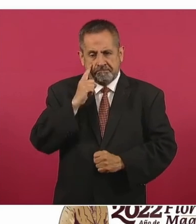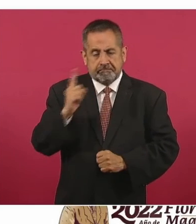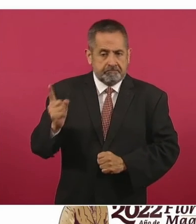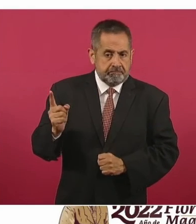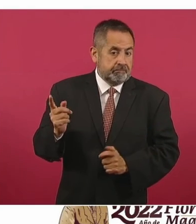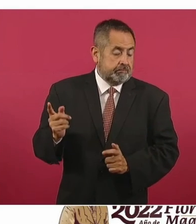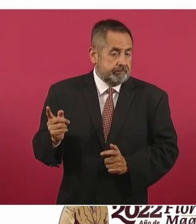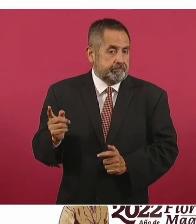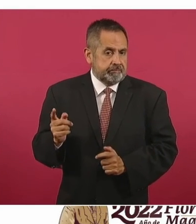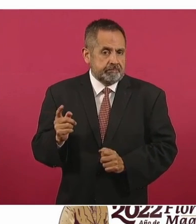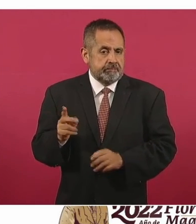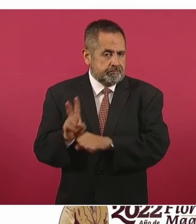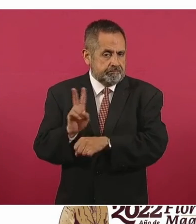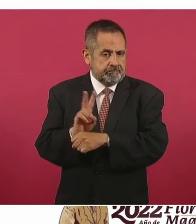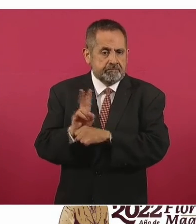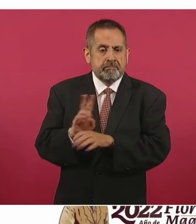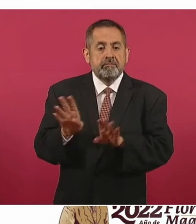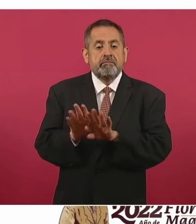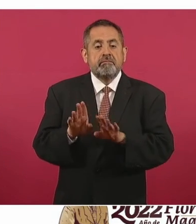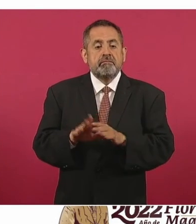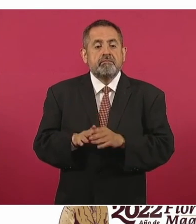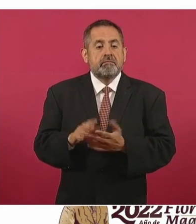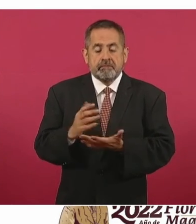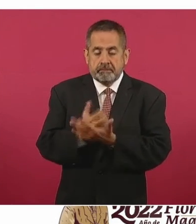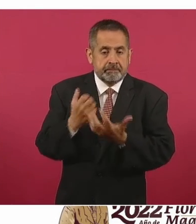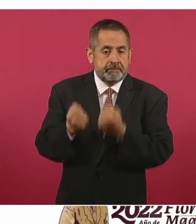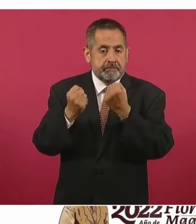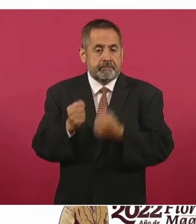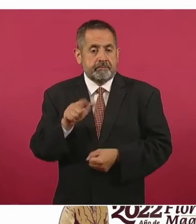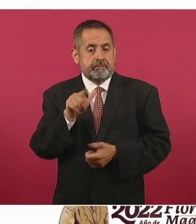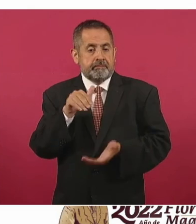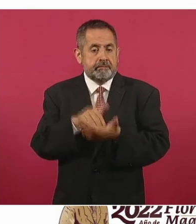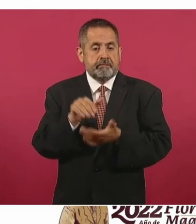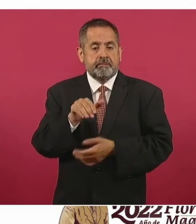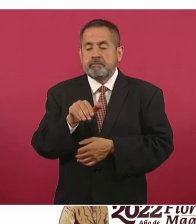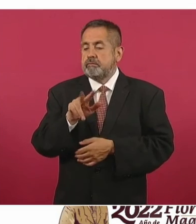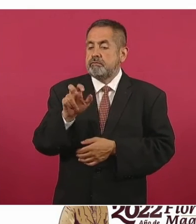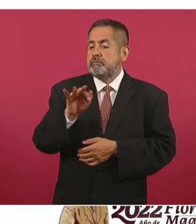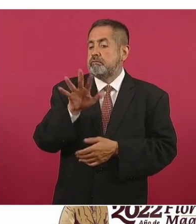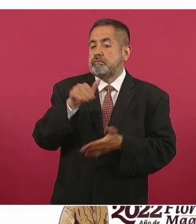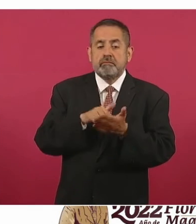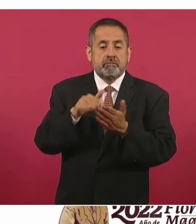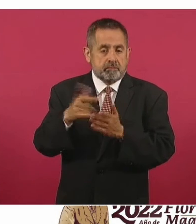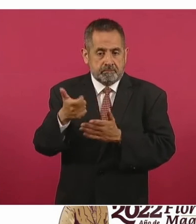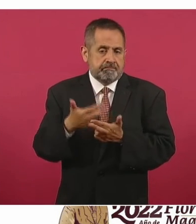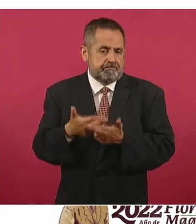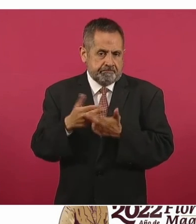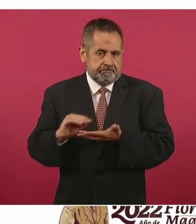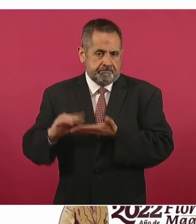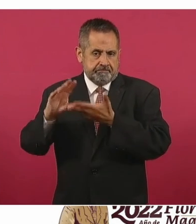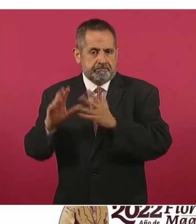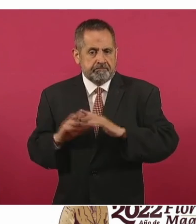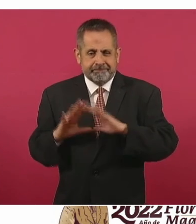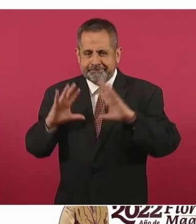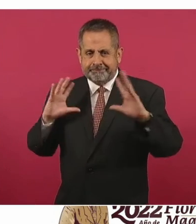en esto se ha evitado la pérdida de 7 mil 845 millones de pesos durante 2022 y en un